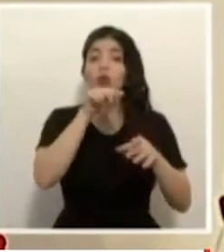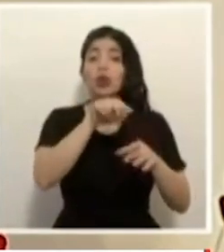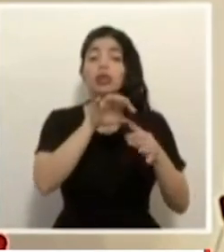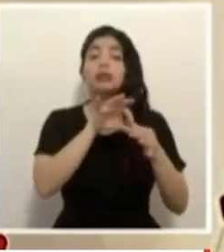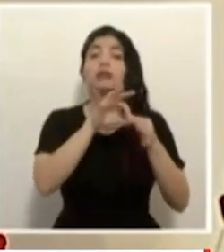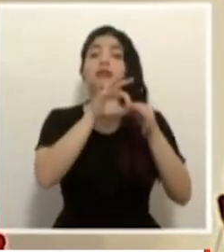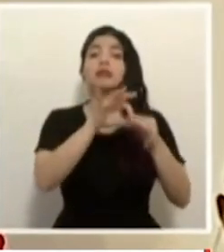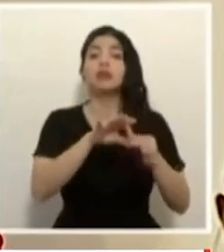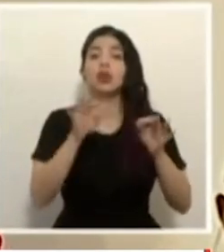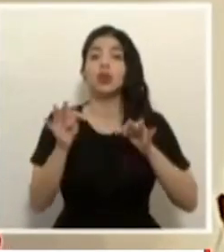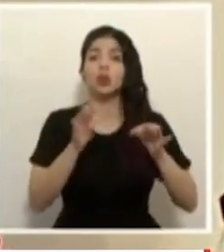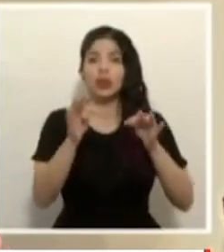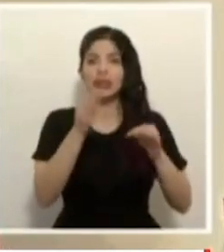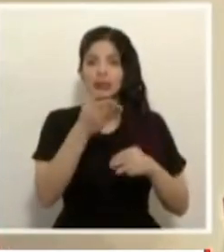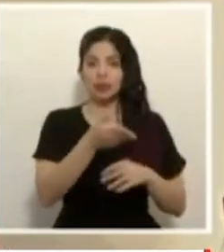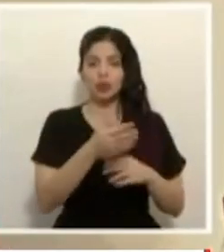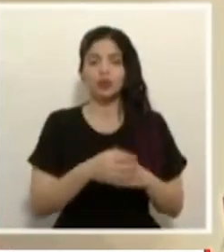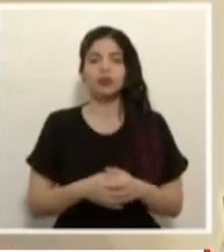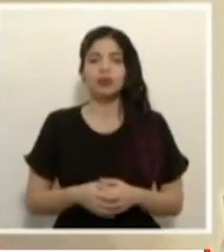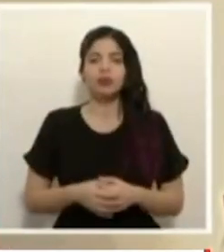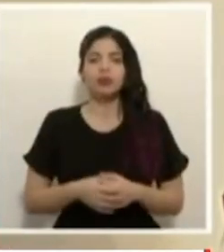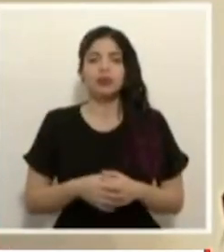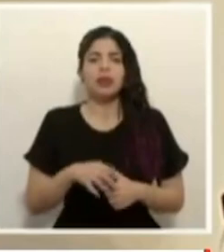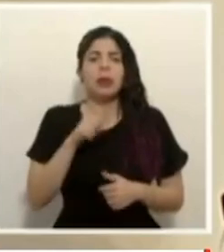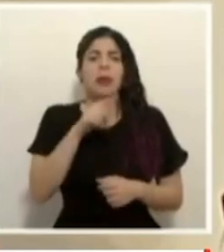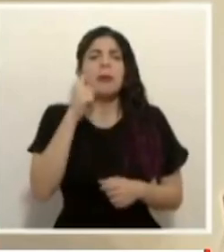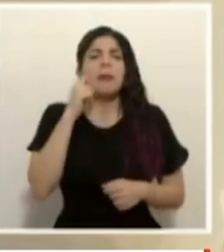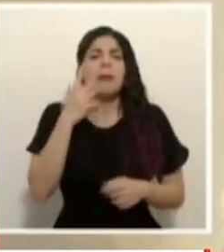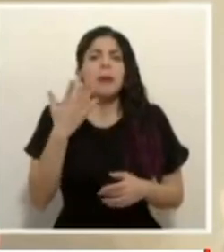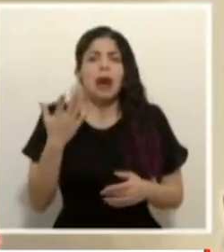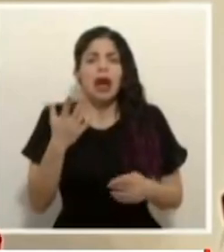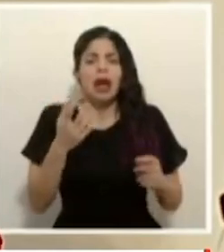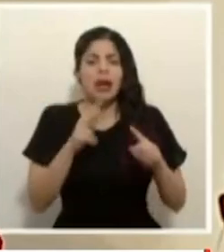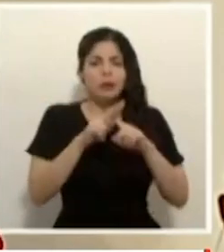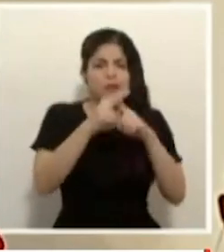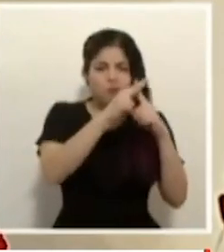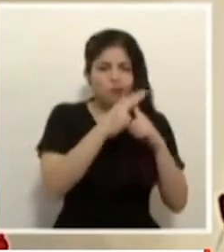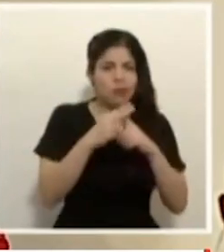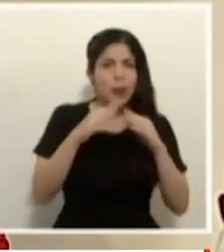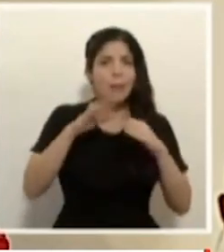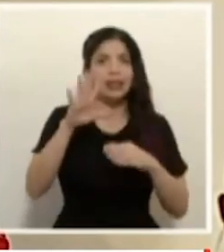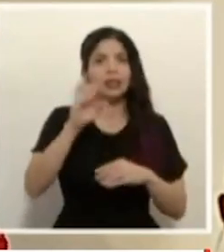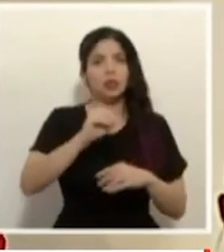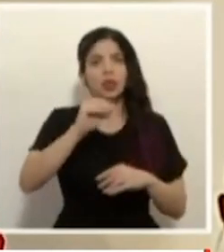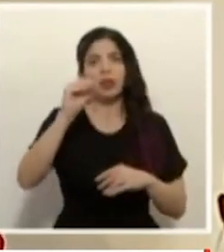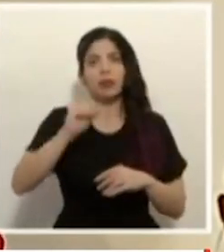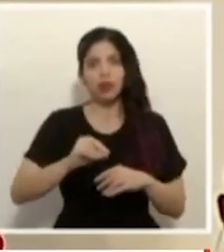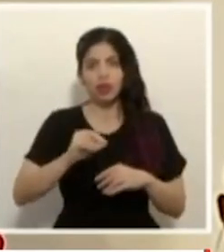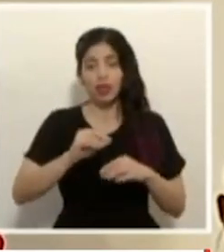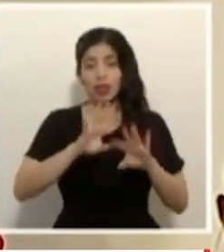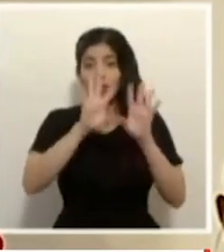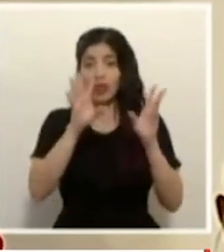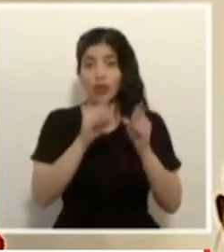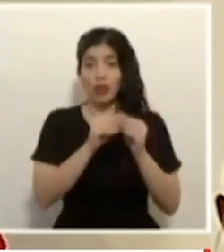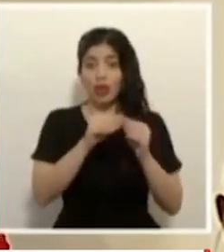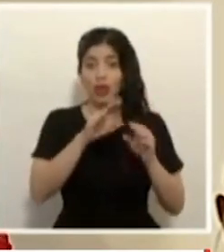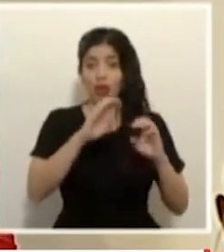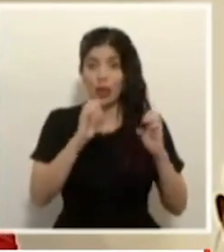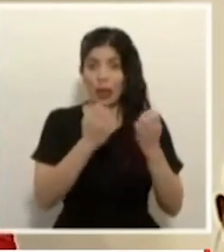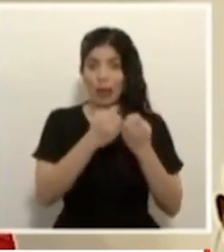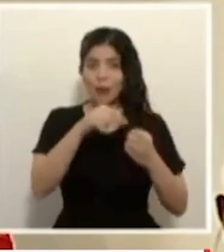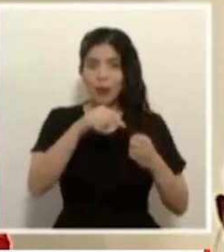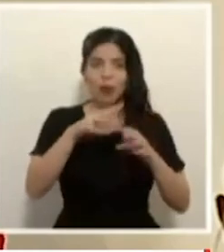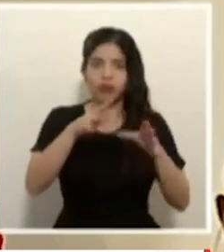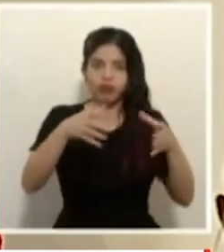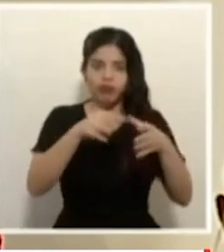con el sector turismo, lo cual ha percibido reajustes superiores al 50% del total de su cartera. Por